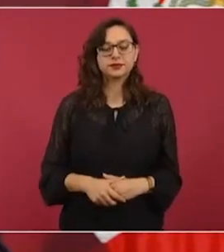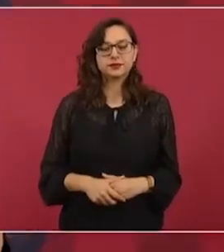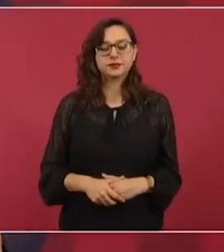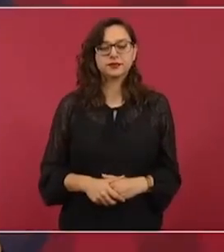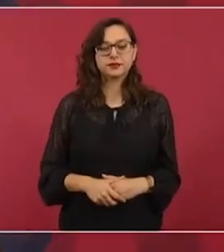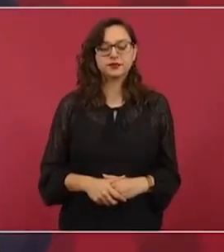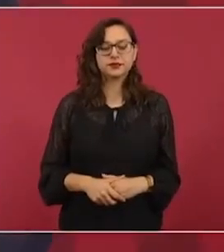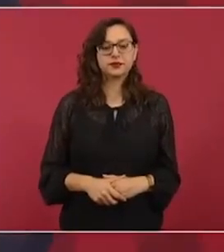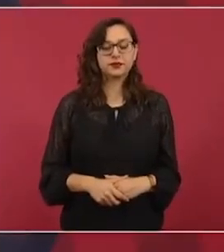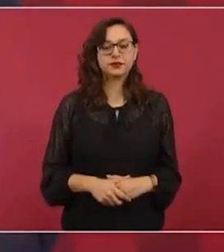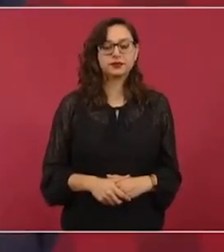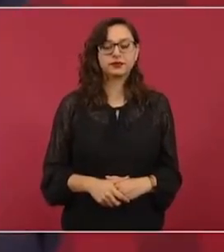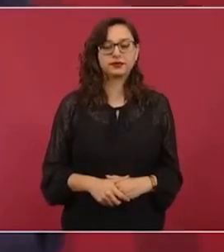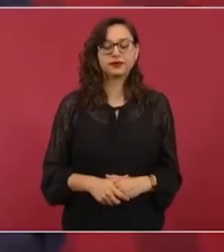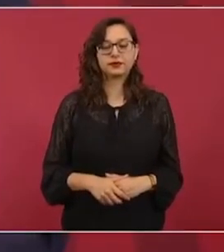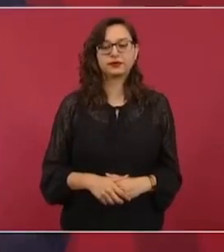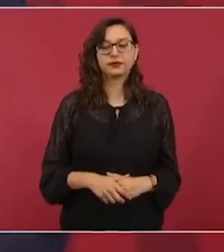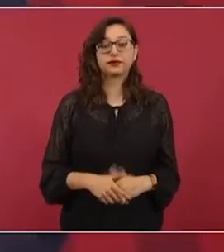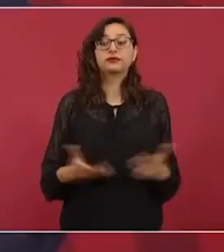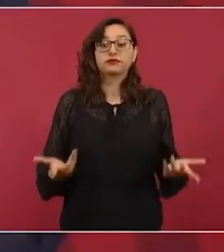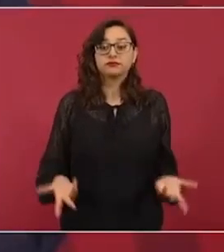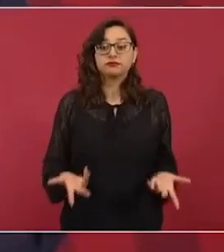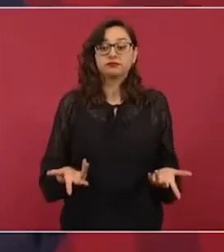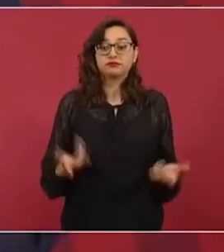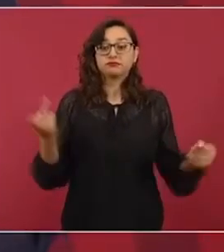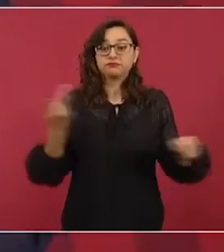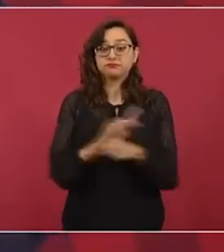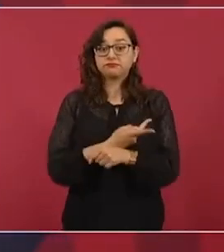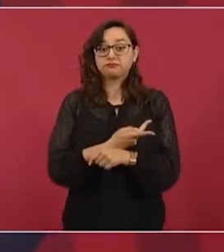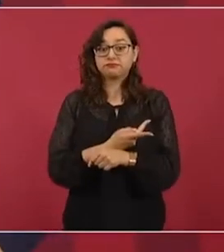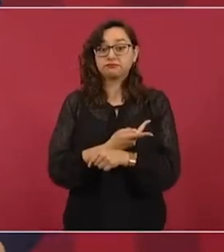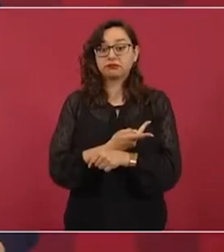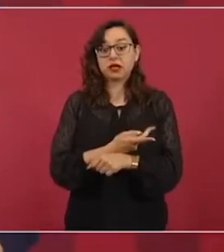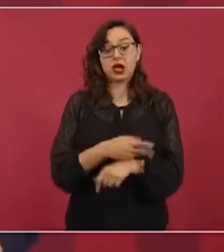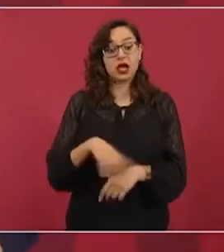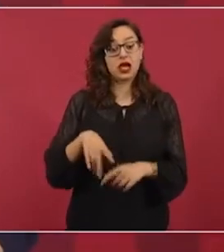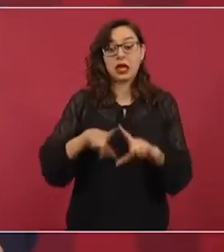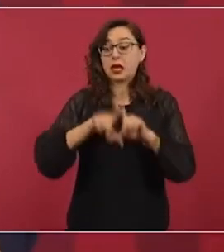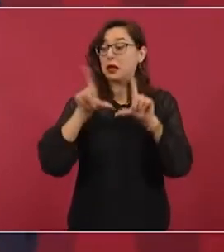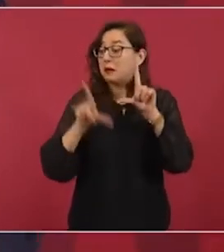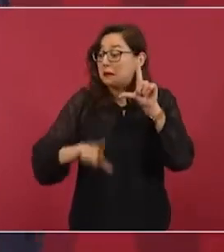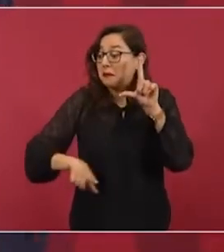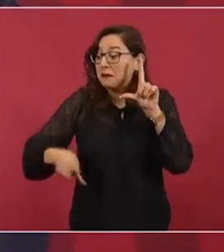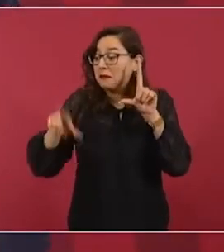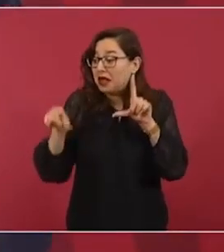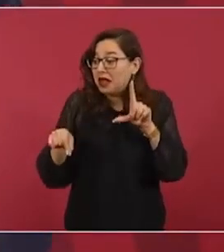Entonces, aquí la apuesta era de que nos iba a llevar el tren,